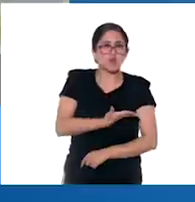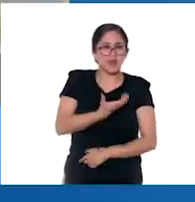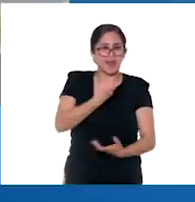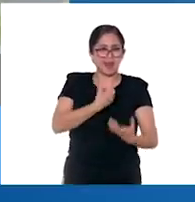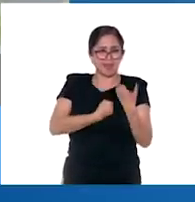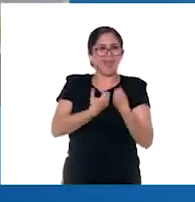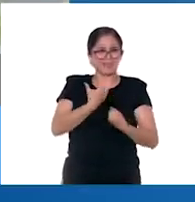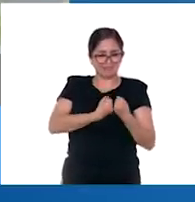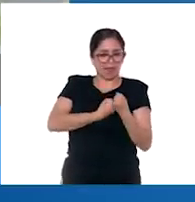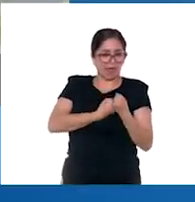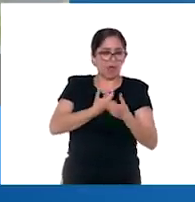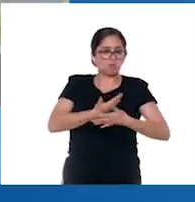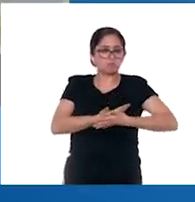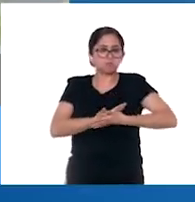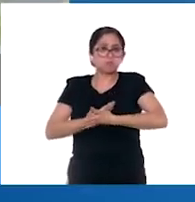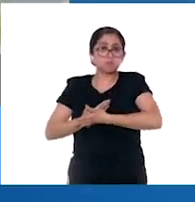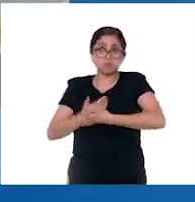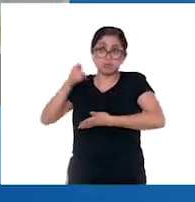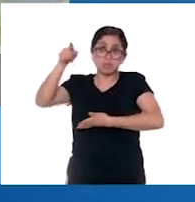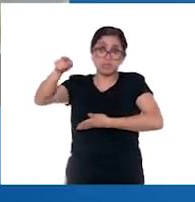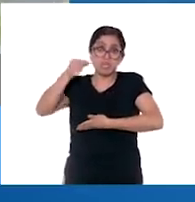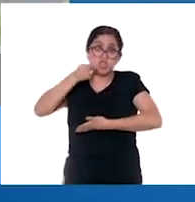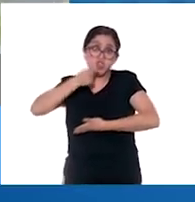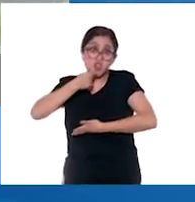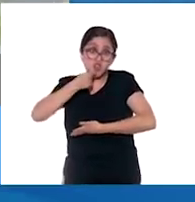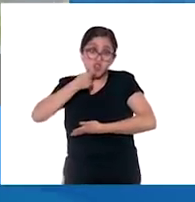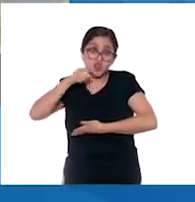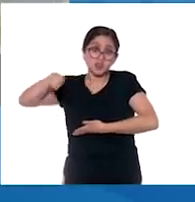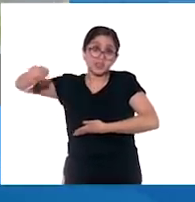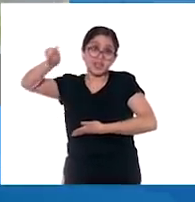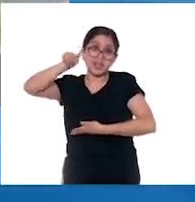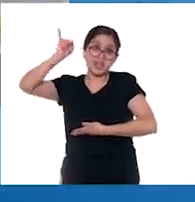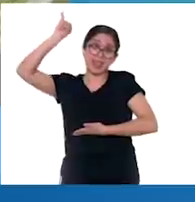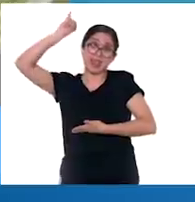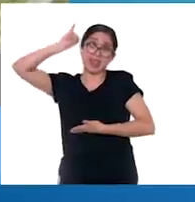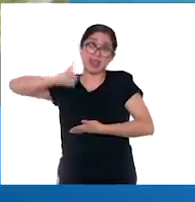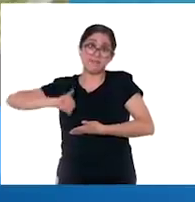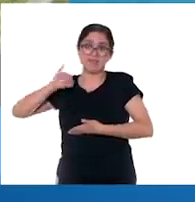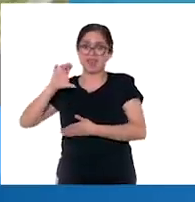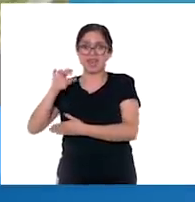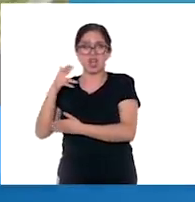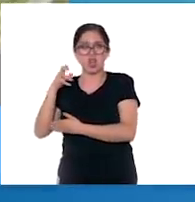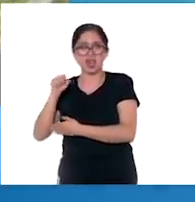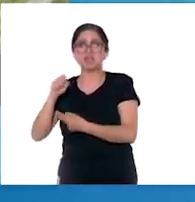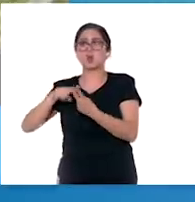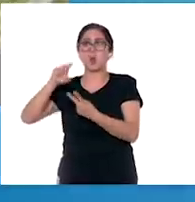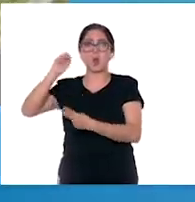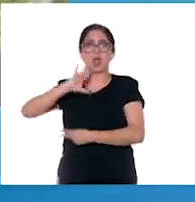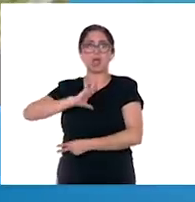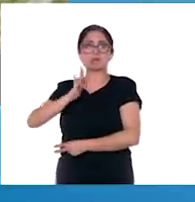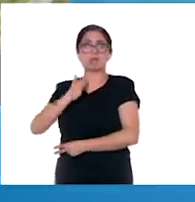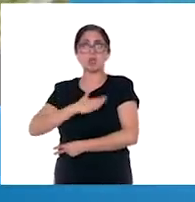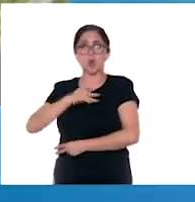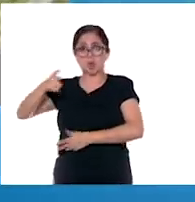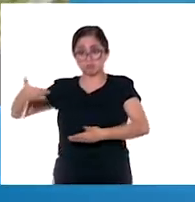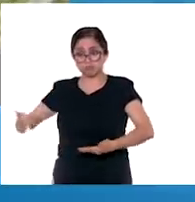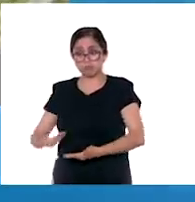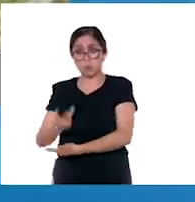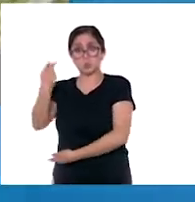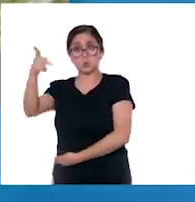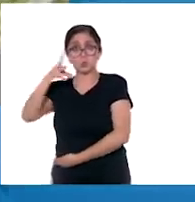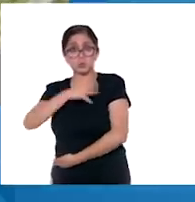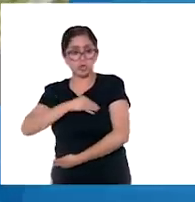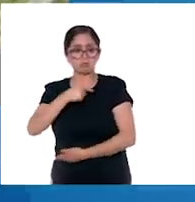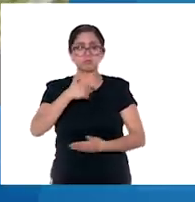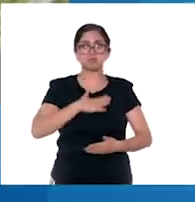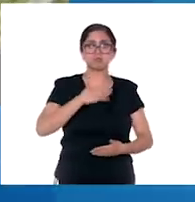se dedicaban a amamantar a los niños de las criollas o incluso de las españolas. Hay que recordar que